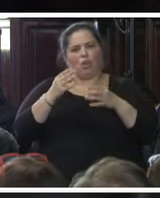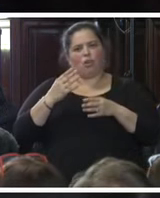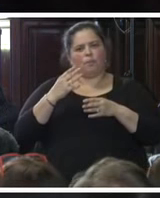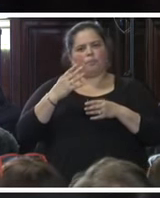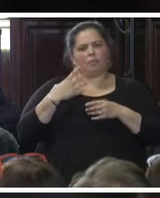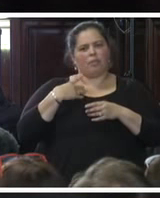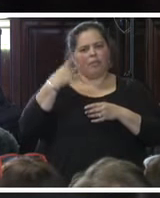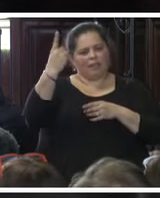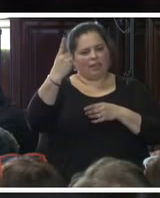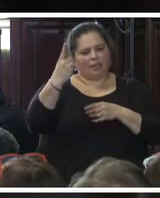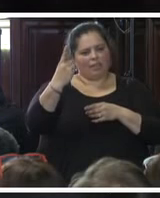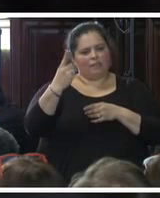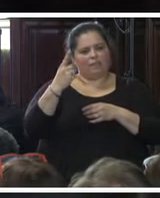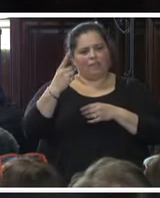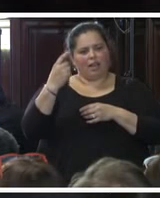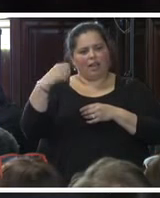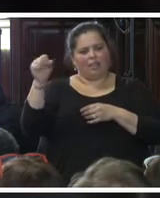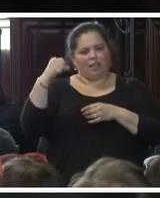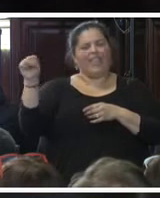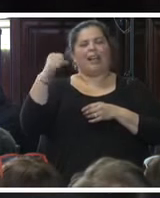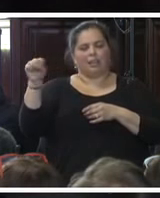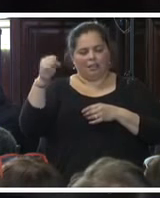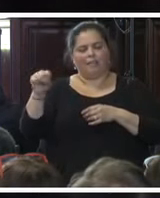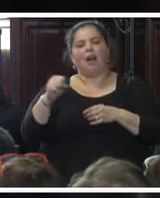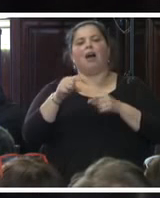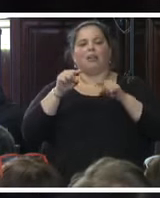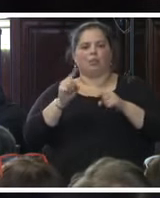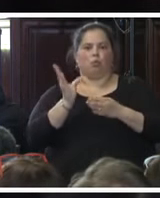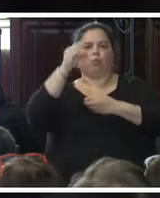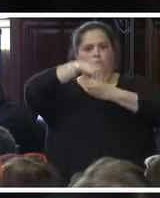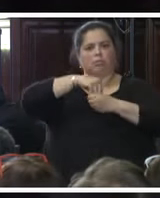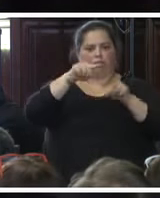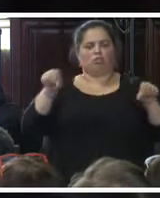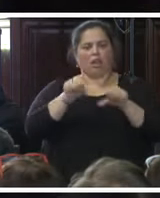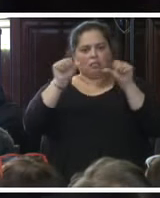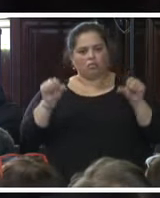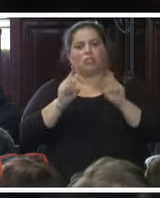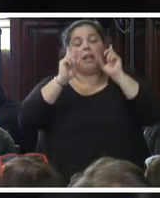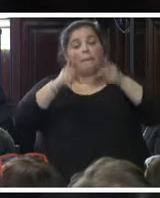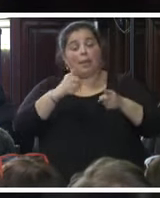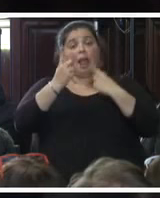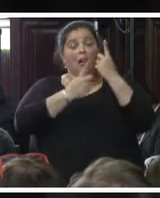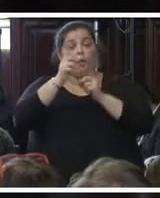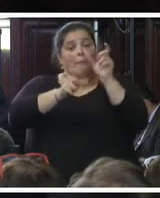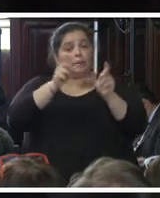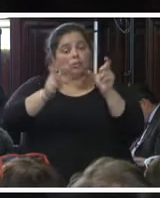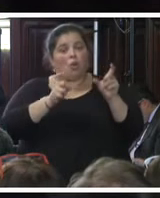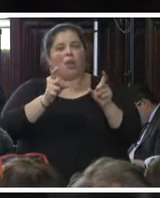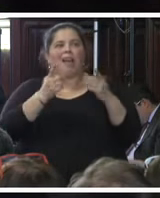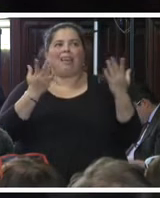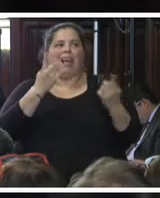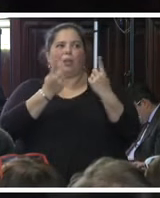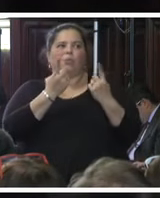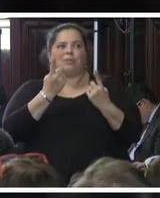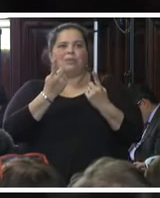involucramiento en los hechos y también en lo concerniente a personas cuya identificación no